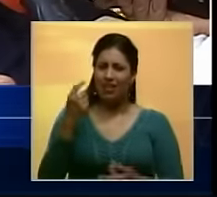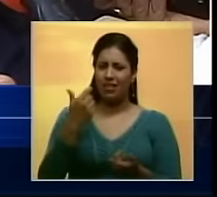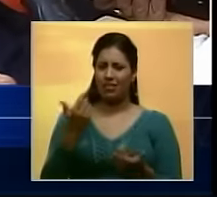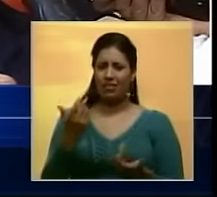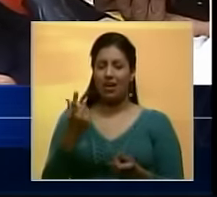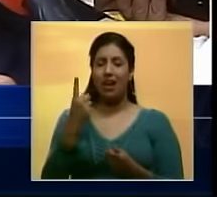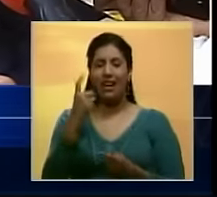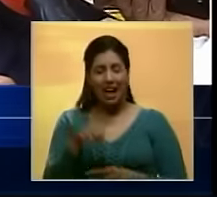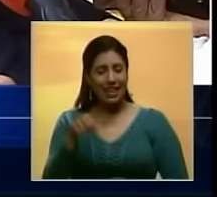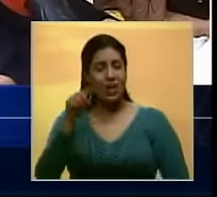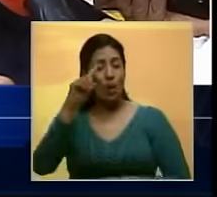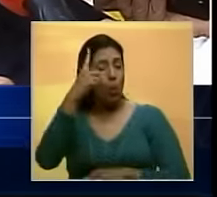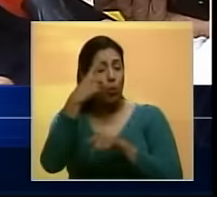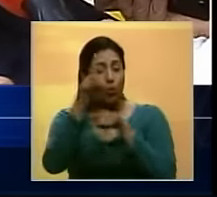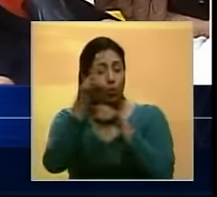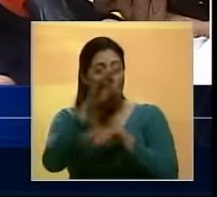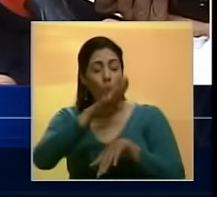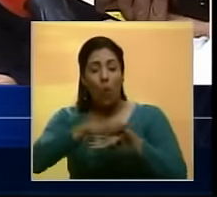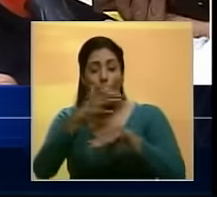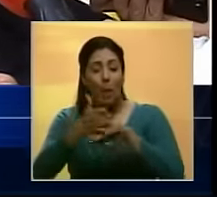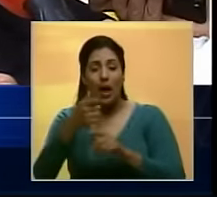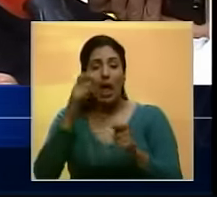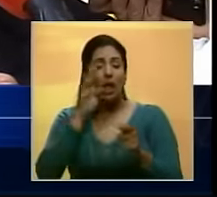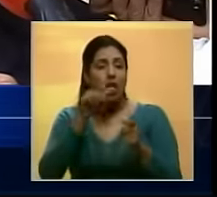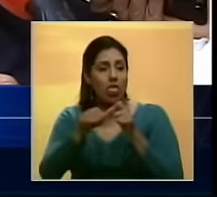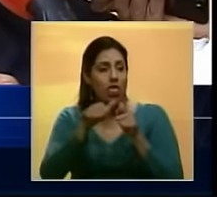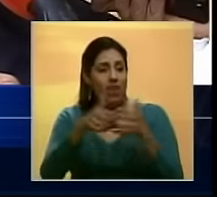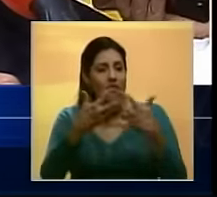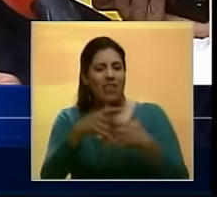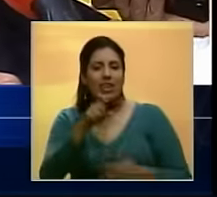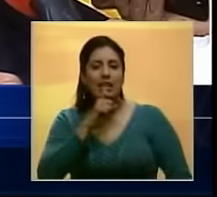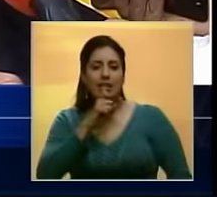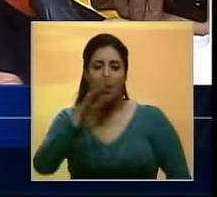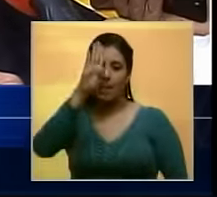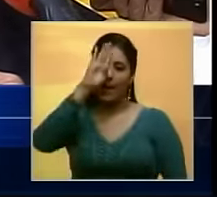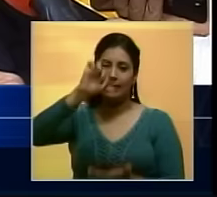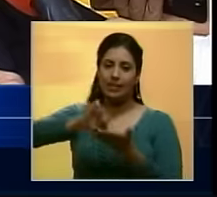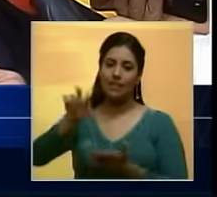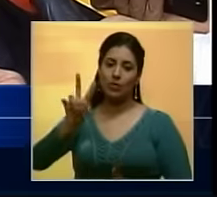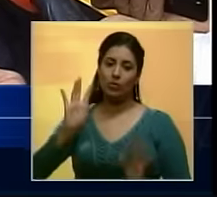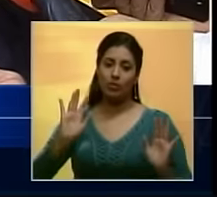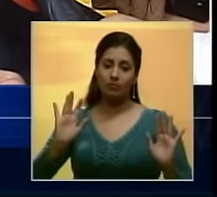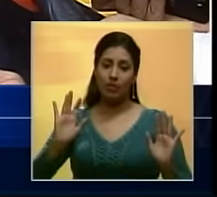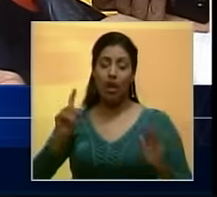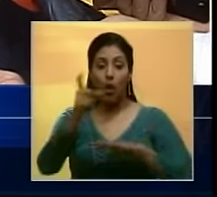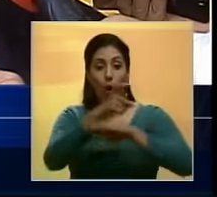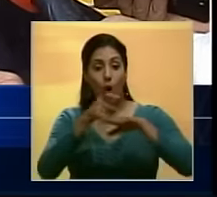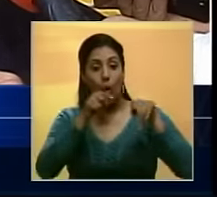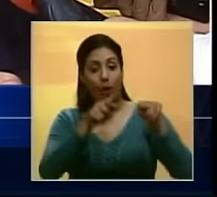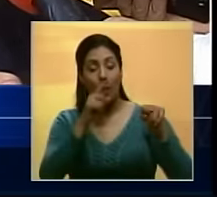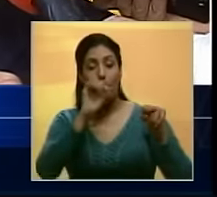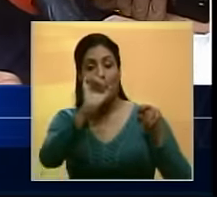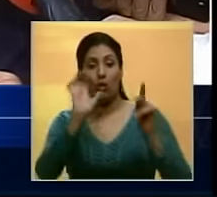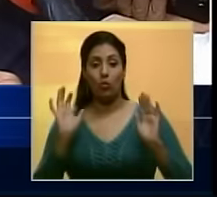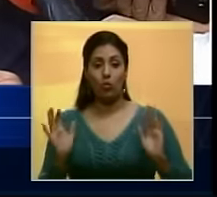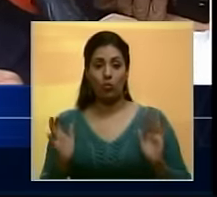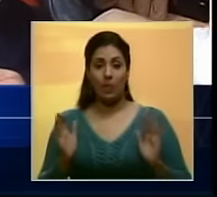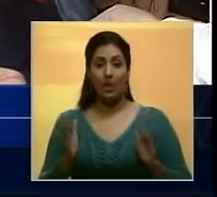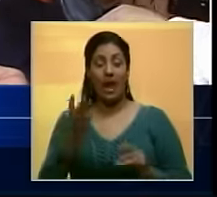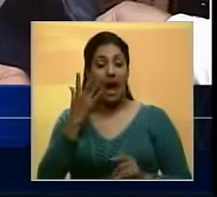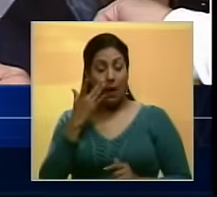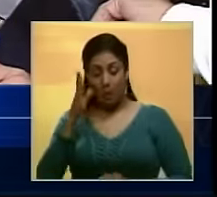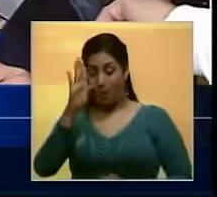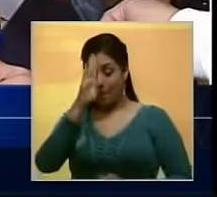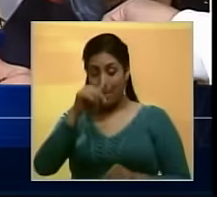el efectivo Aquí el único que fabrica billetes Es el Banco Central de Venezuela Es decir, el gobierno de Nicolás Maduro Si